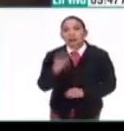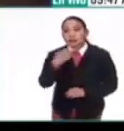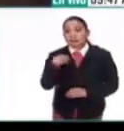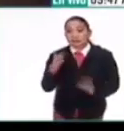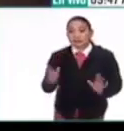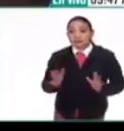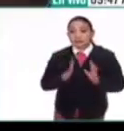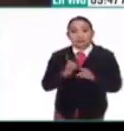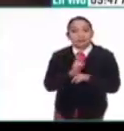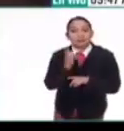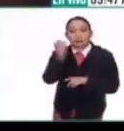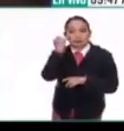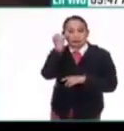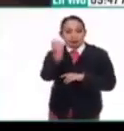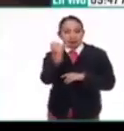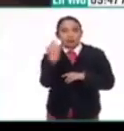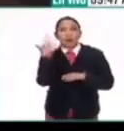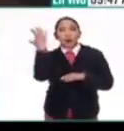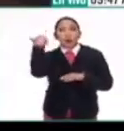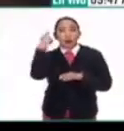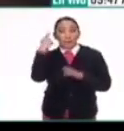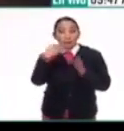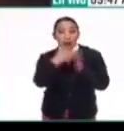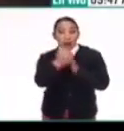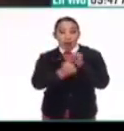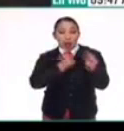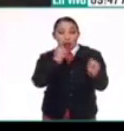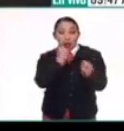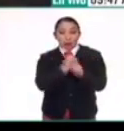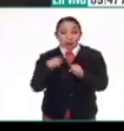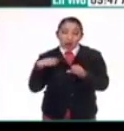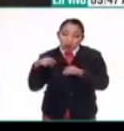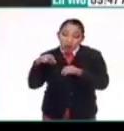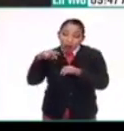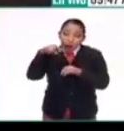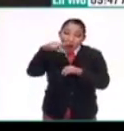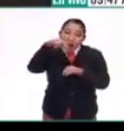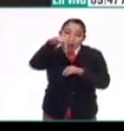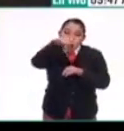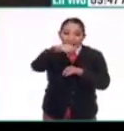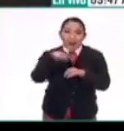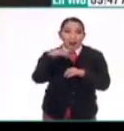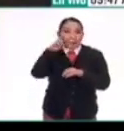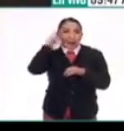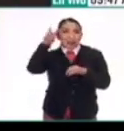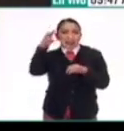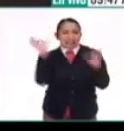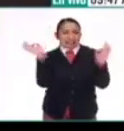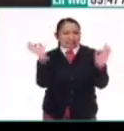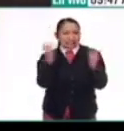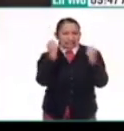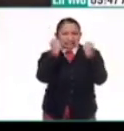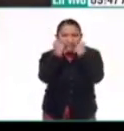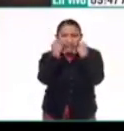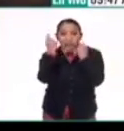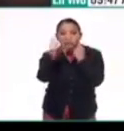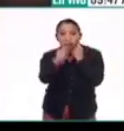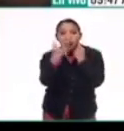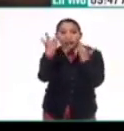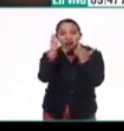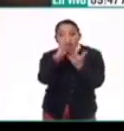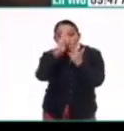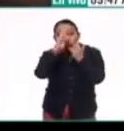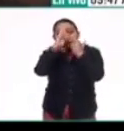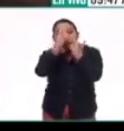sorprendente porque imaginarnos que hace mil años subieron a esas alturas enfrentándose al frío para hacer